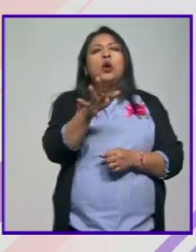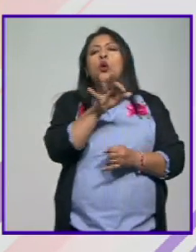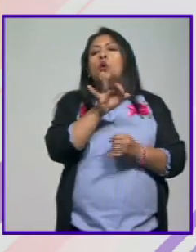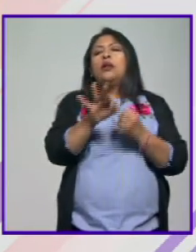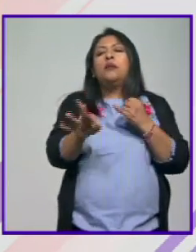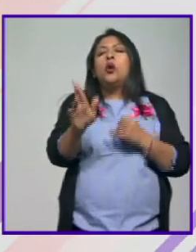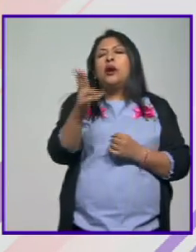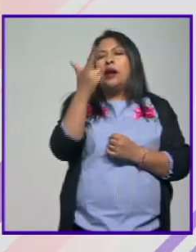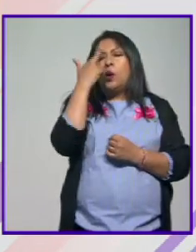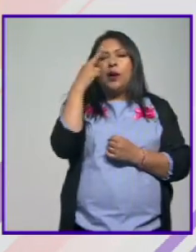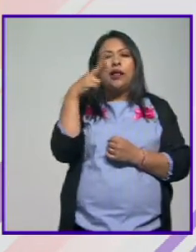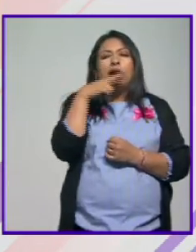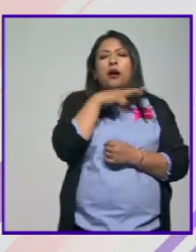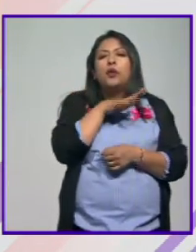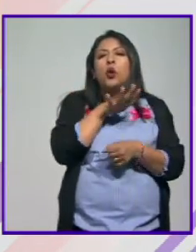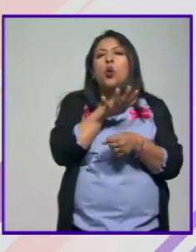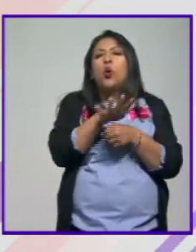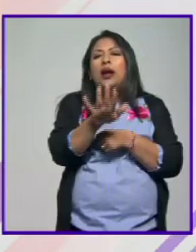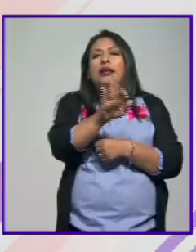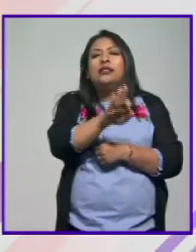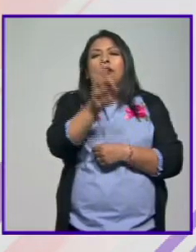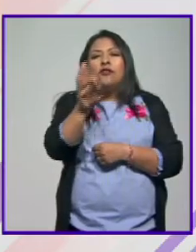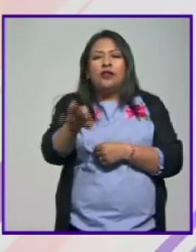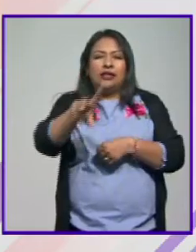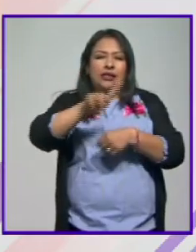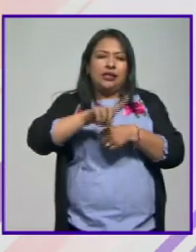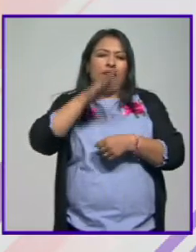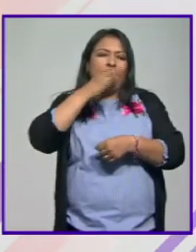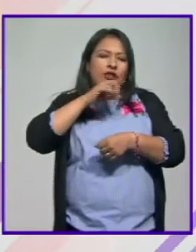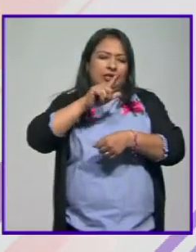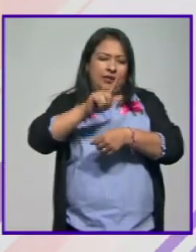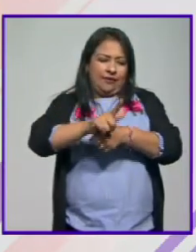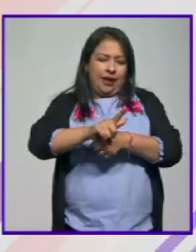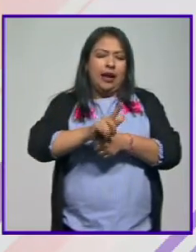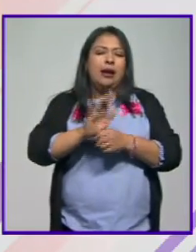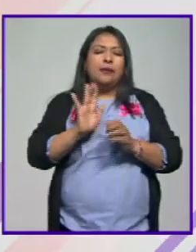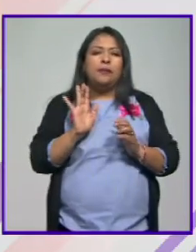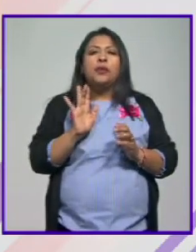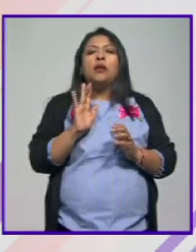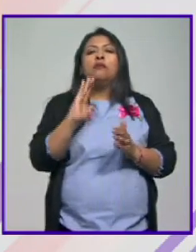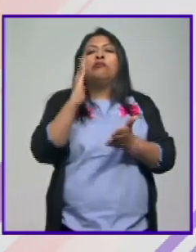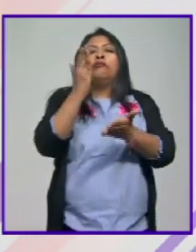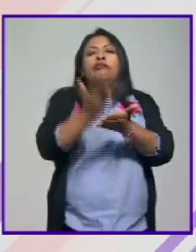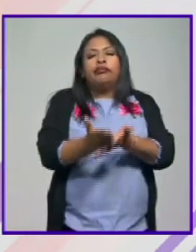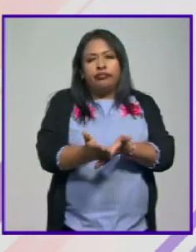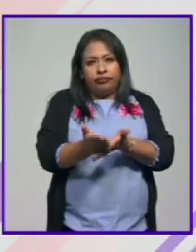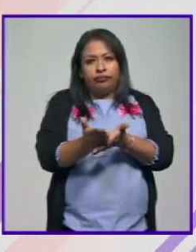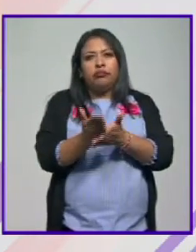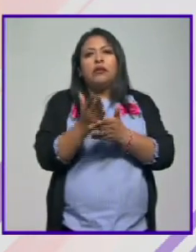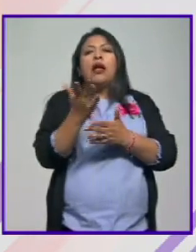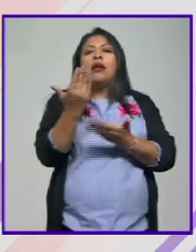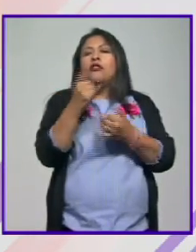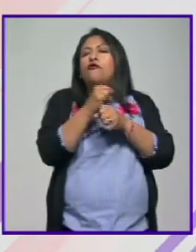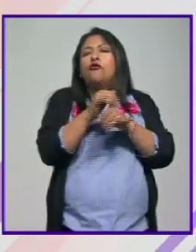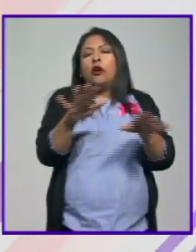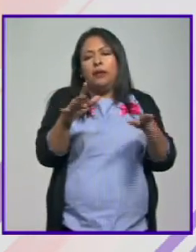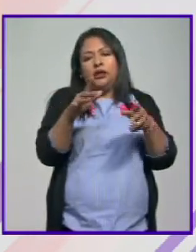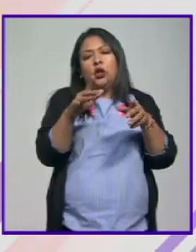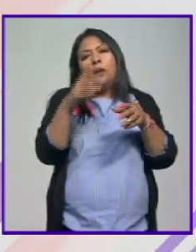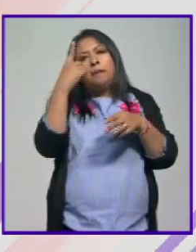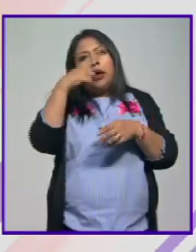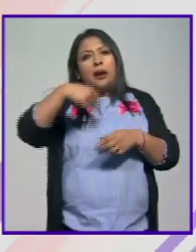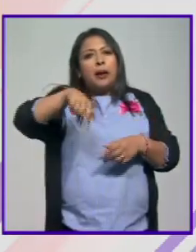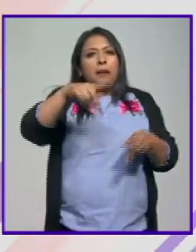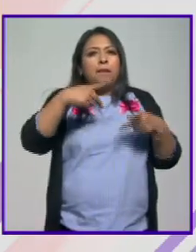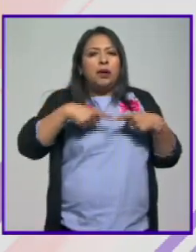recuérdanos brevemente cuáles son las fechas de este festival hasta cuándo danos los detalles para que